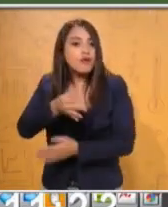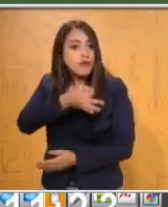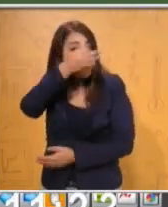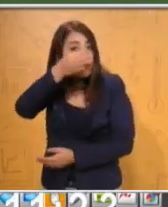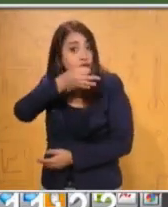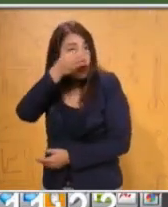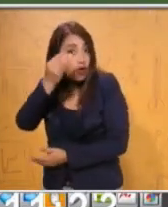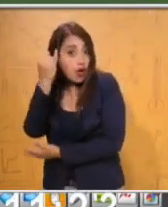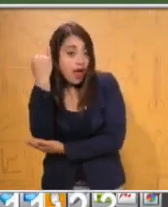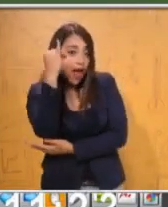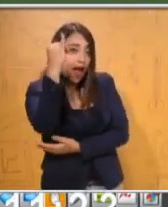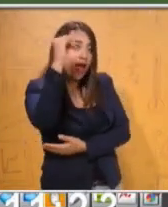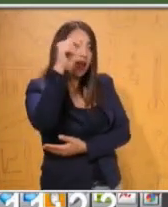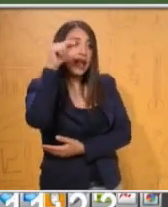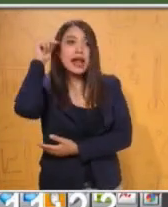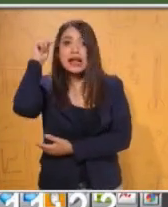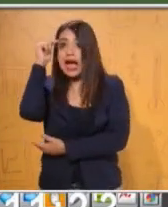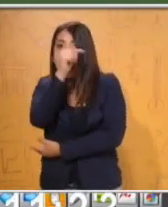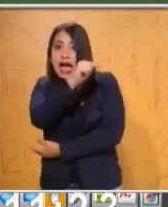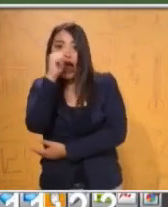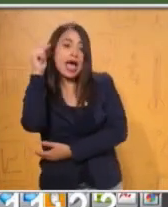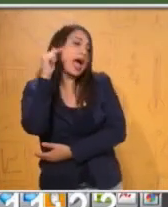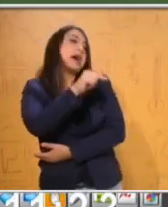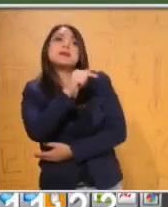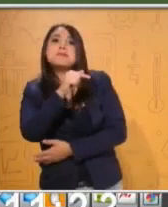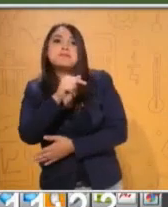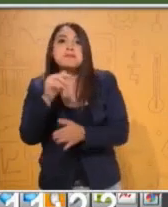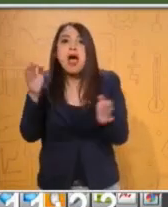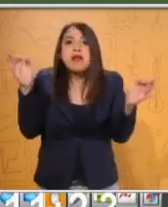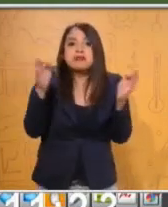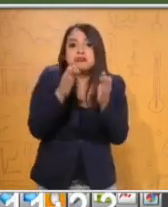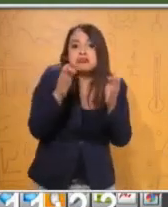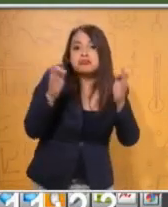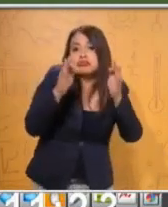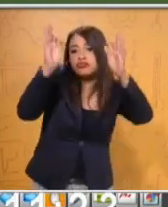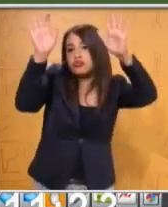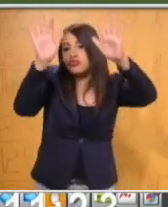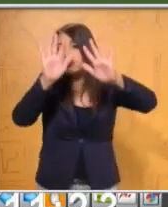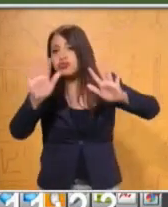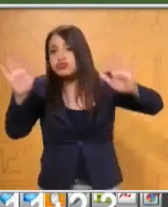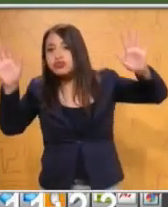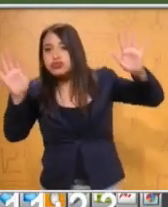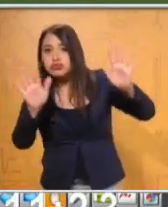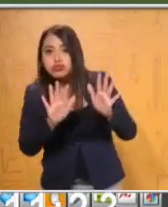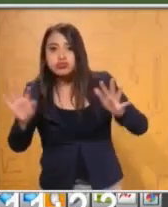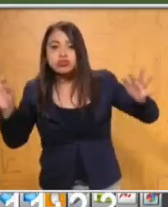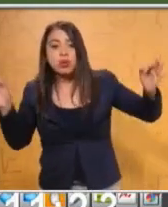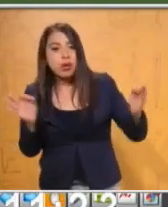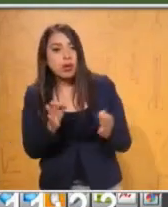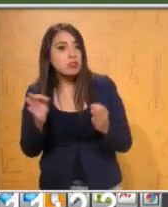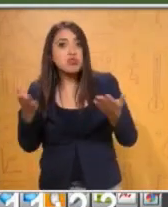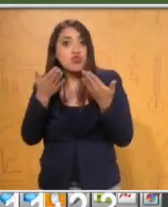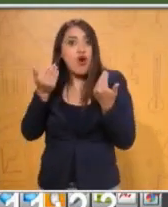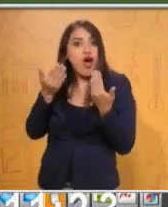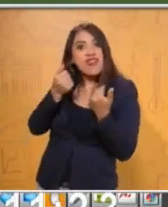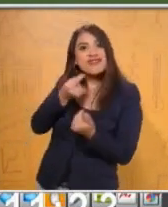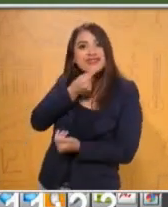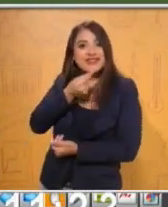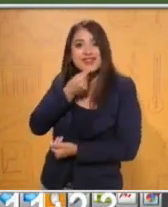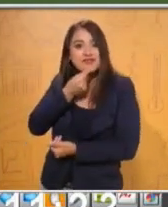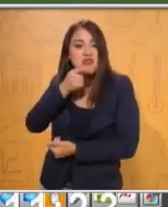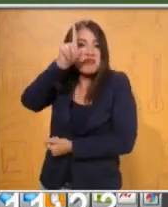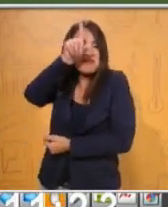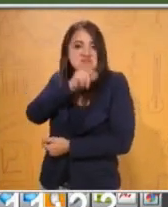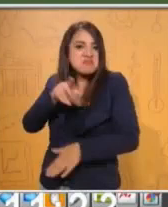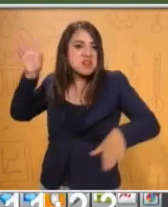jardín del gigante egoísta permanecía el invierno todavía. Como no había niños, los pájaros no cantaban y